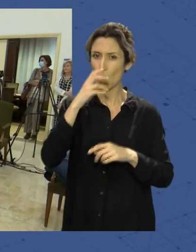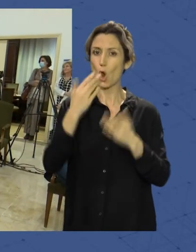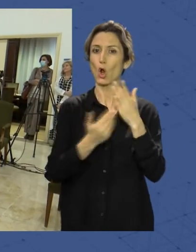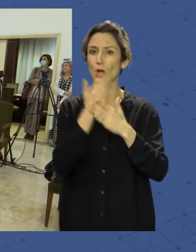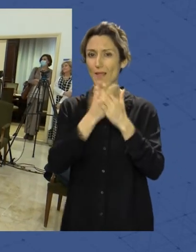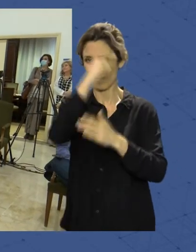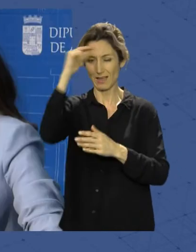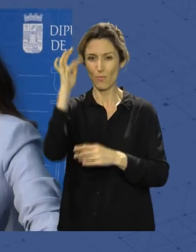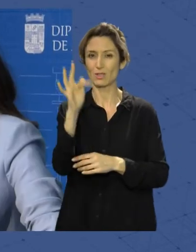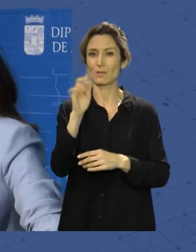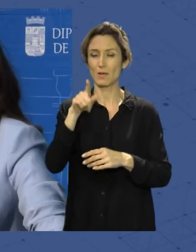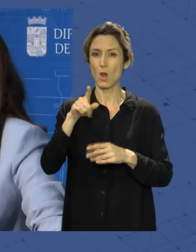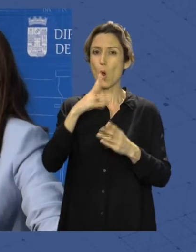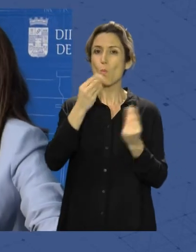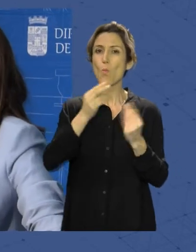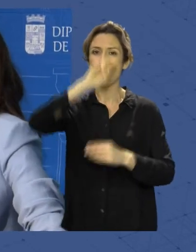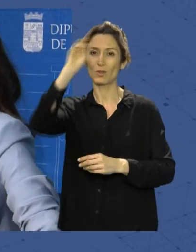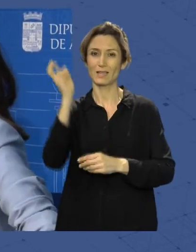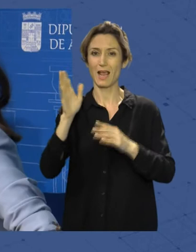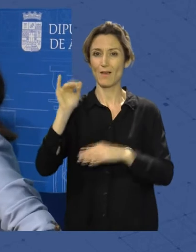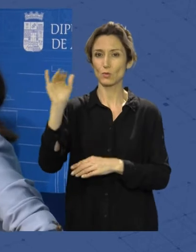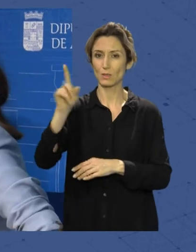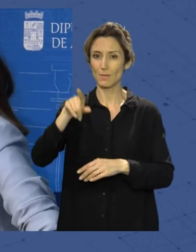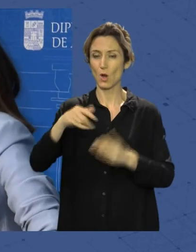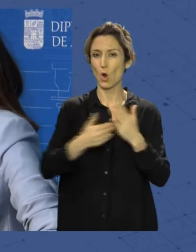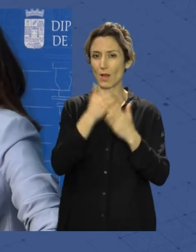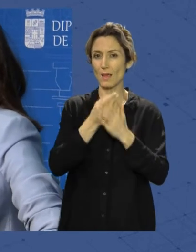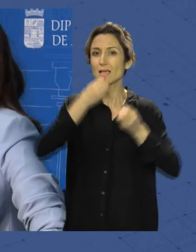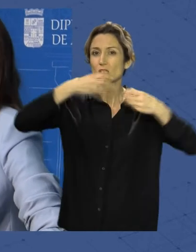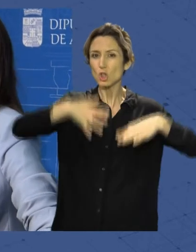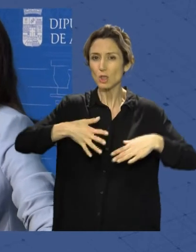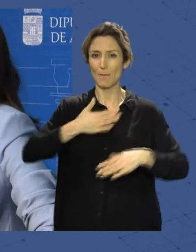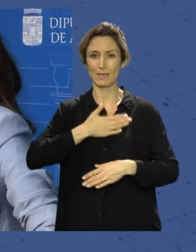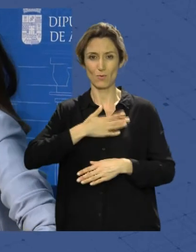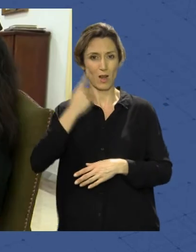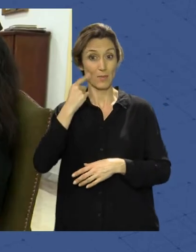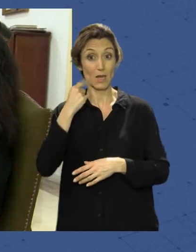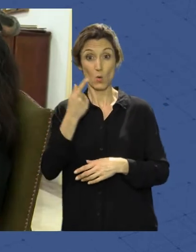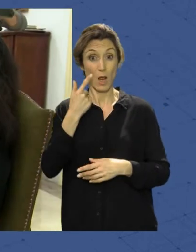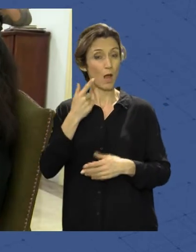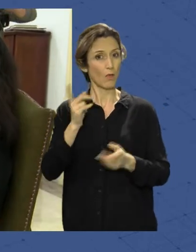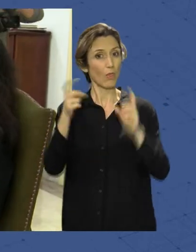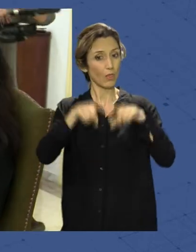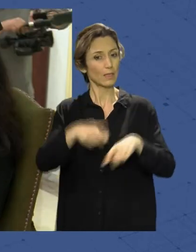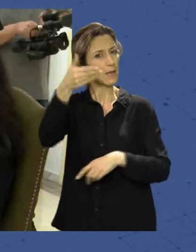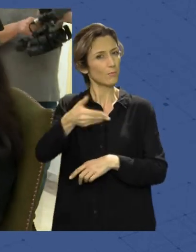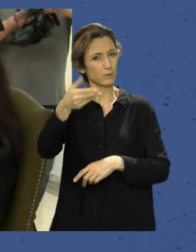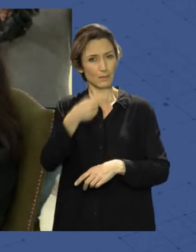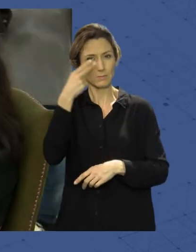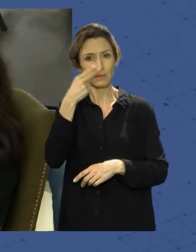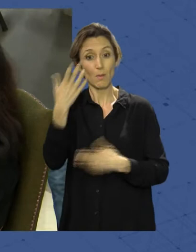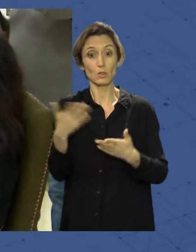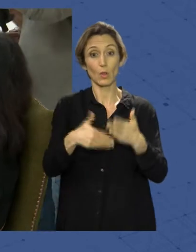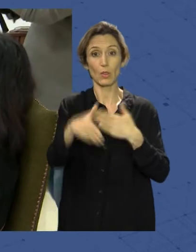multiaventura o actividades para descubrir la historia y el patrimonio almeriense. Una de las citas más interesantes tendrá lugar el lunes